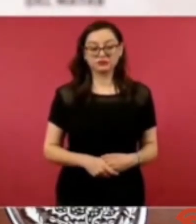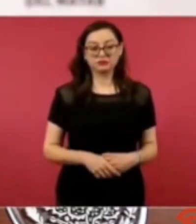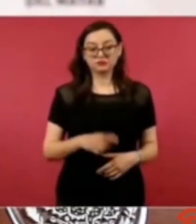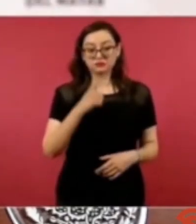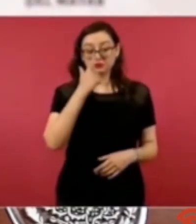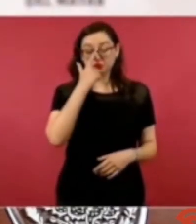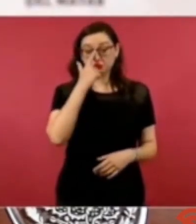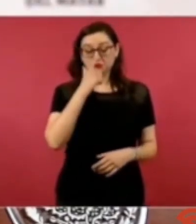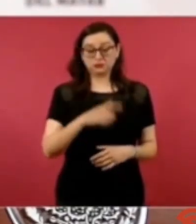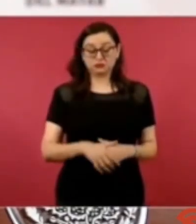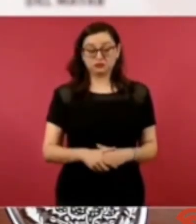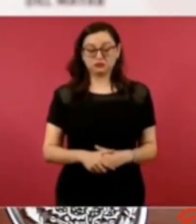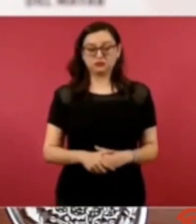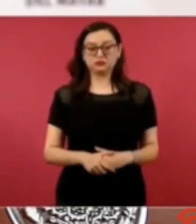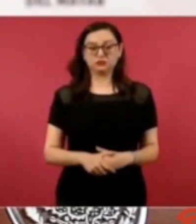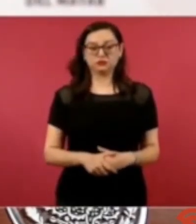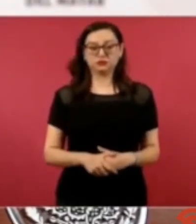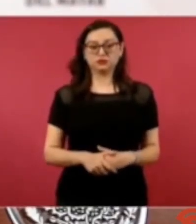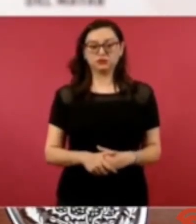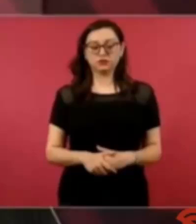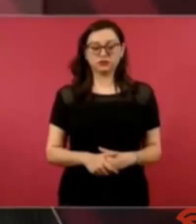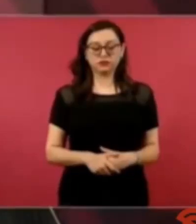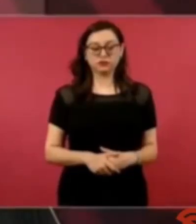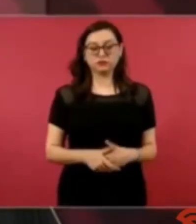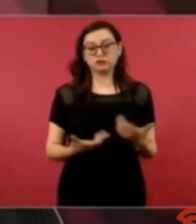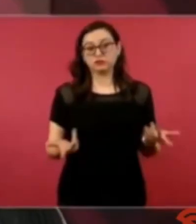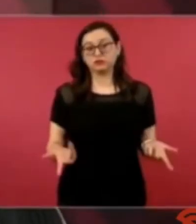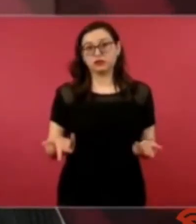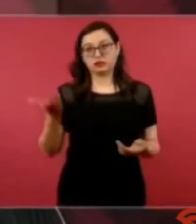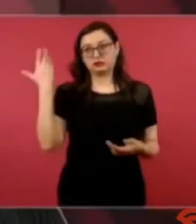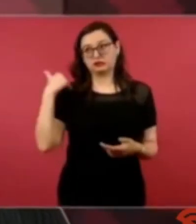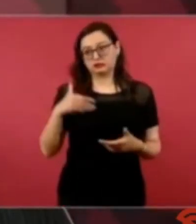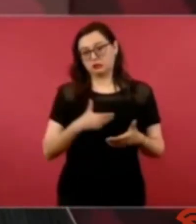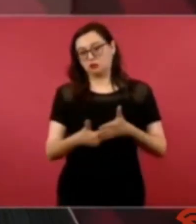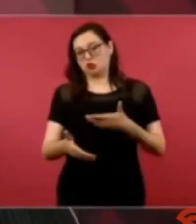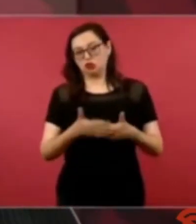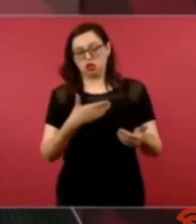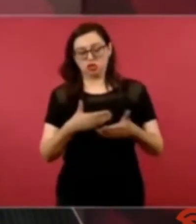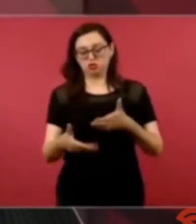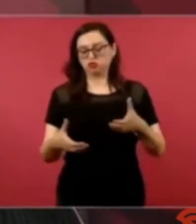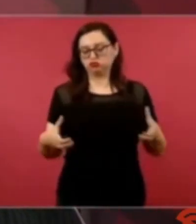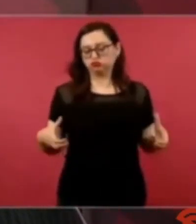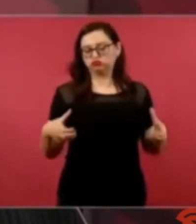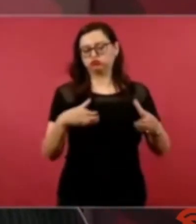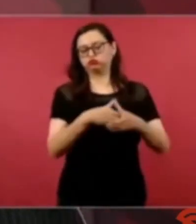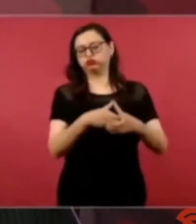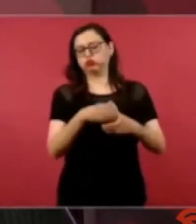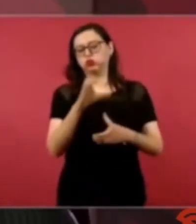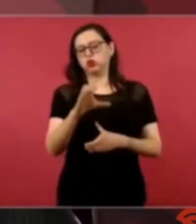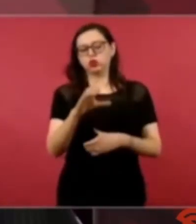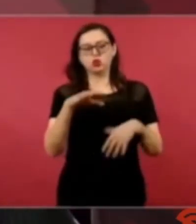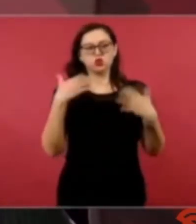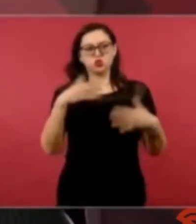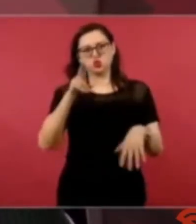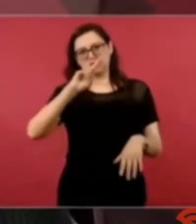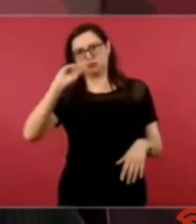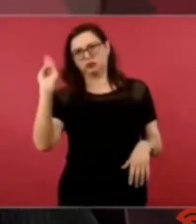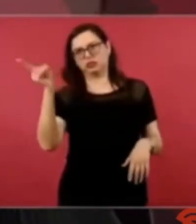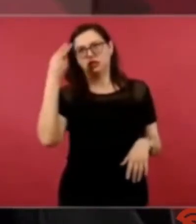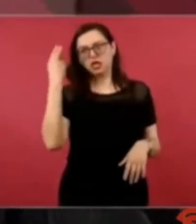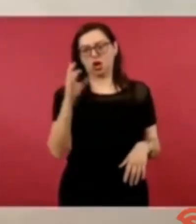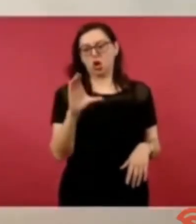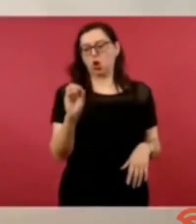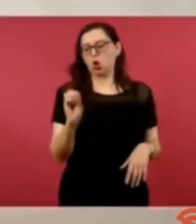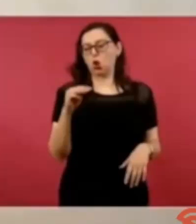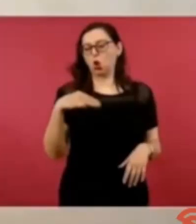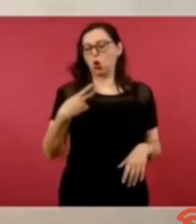estaba de moda la competencia de Madrid y las nuevas políticas públicas me acuerdo y desde luego las universidades del